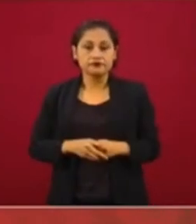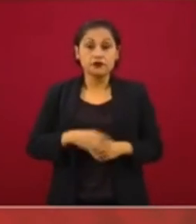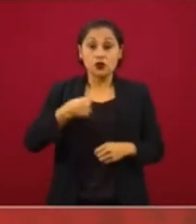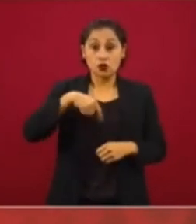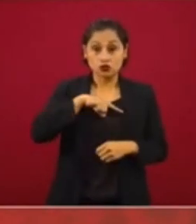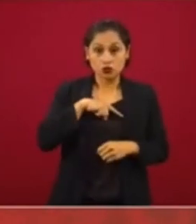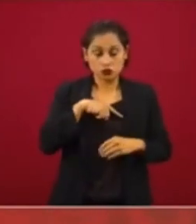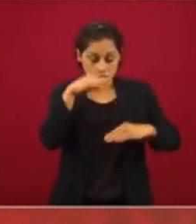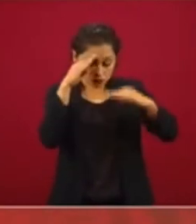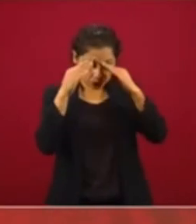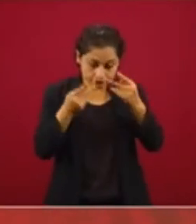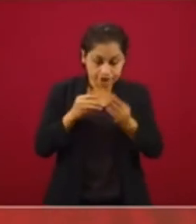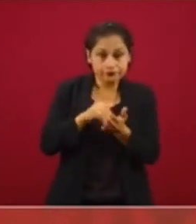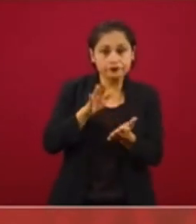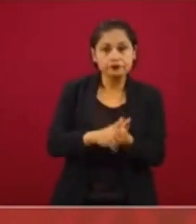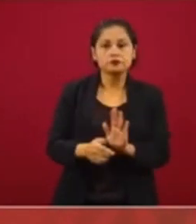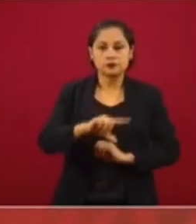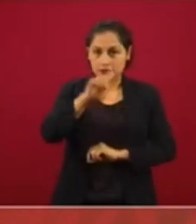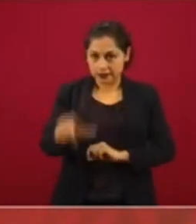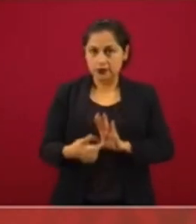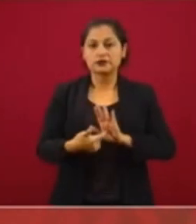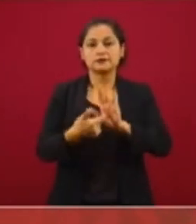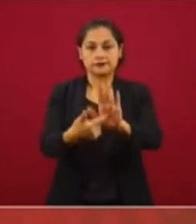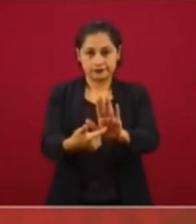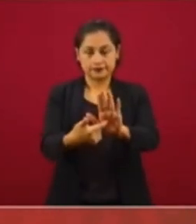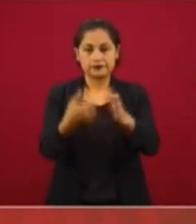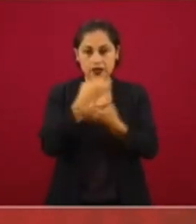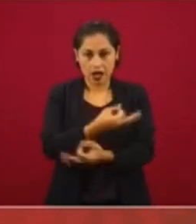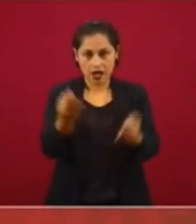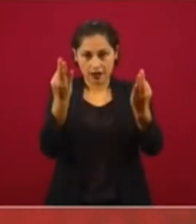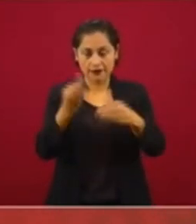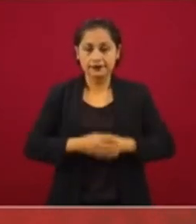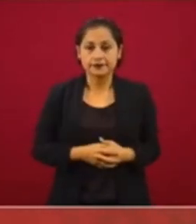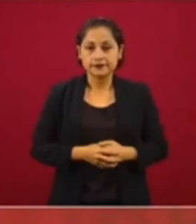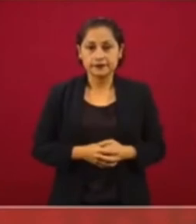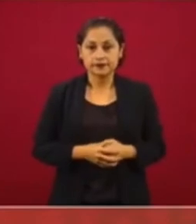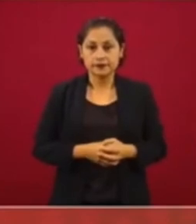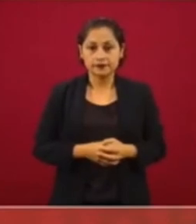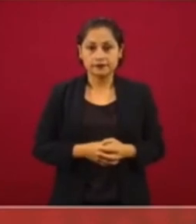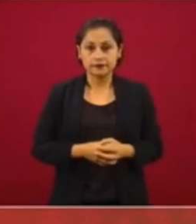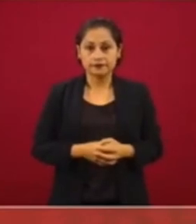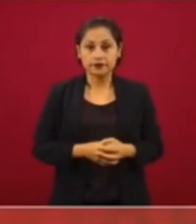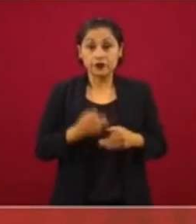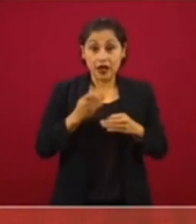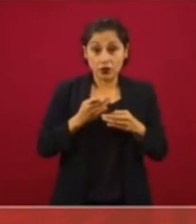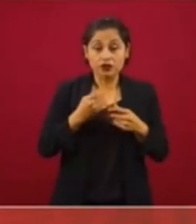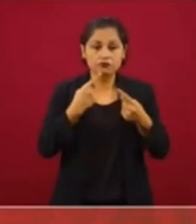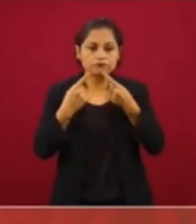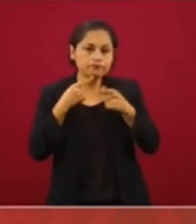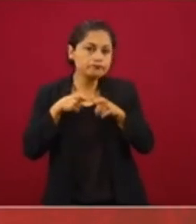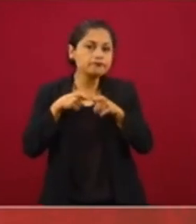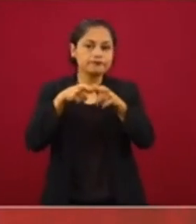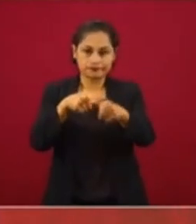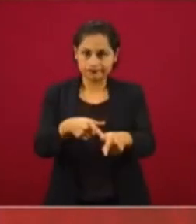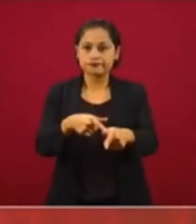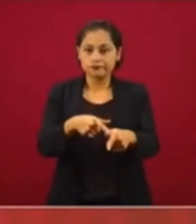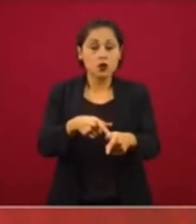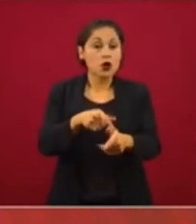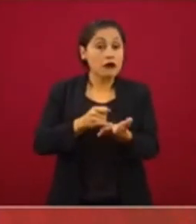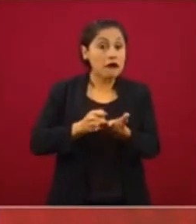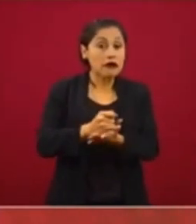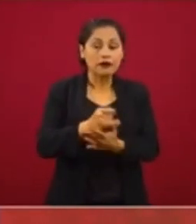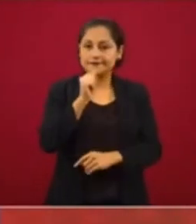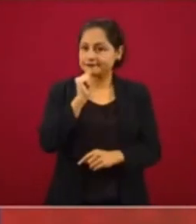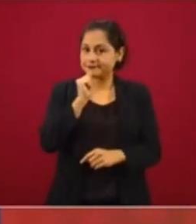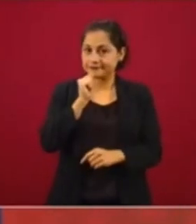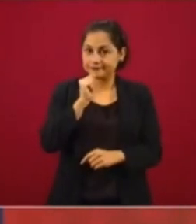esas subsecretarías. Todavía no se ha terminado de definir cuáles subsecretarías, pero sí se